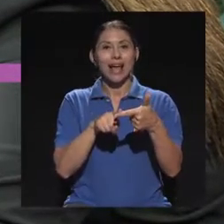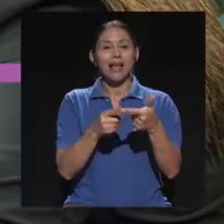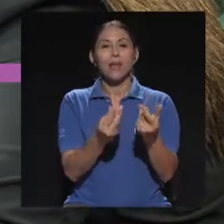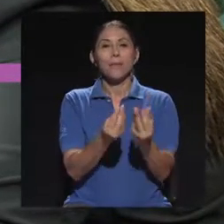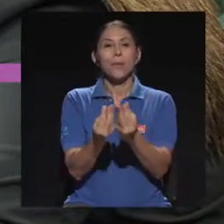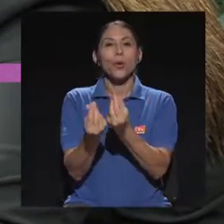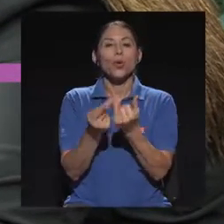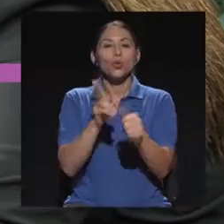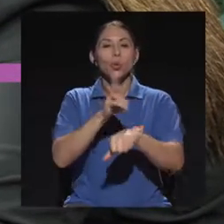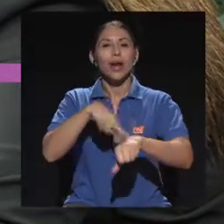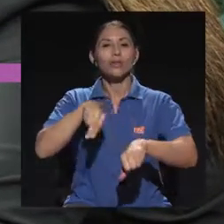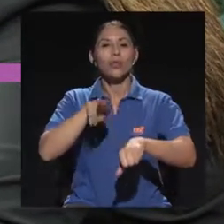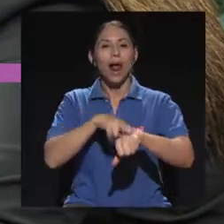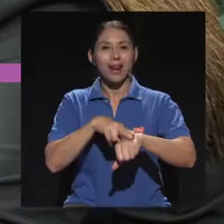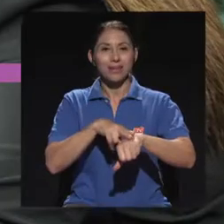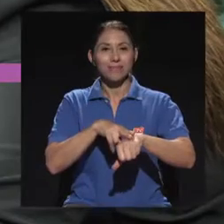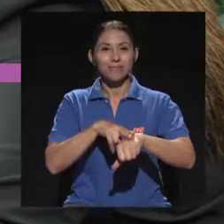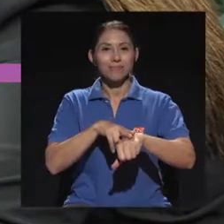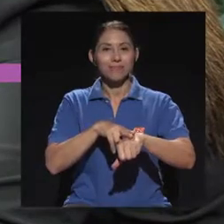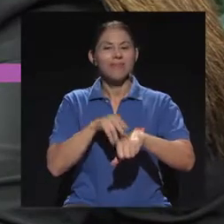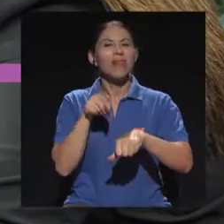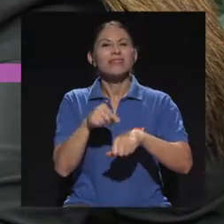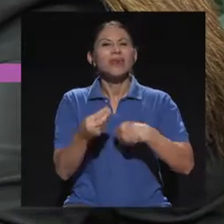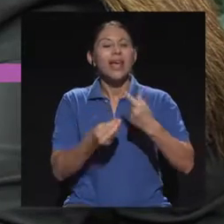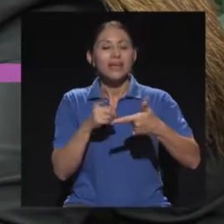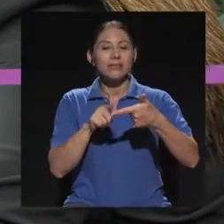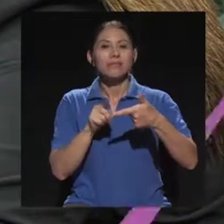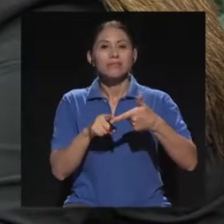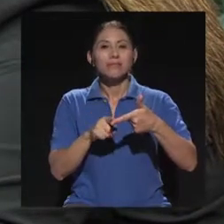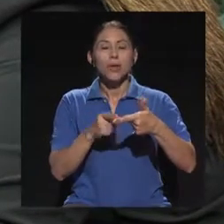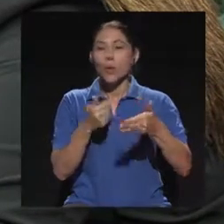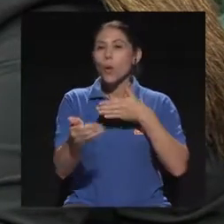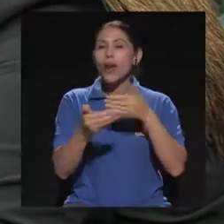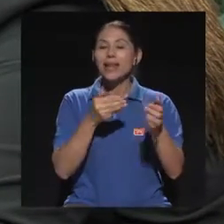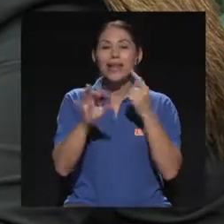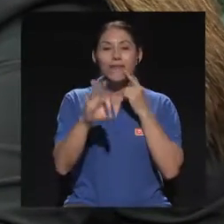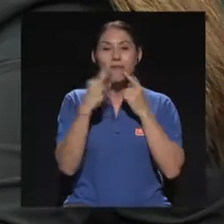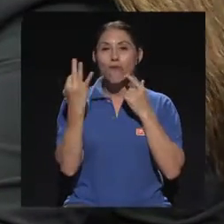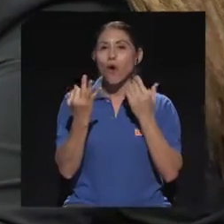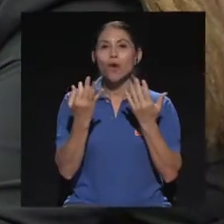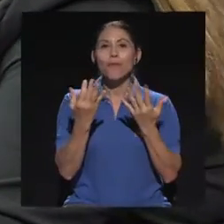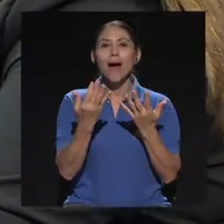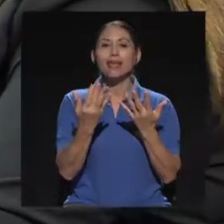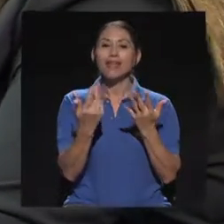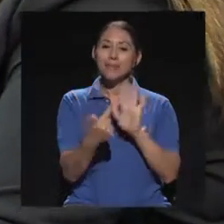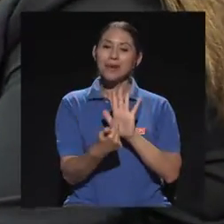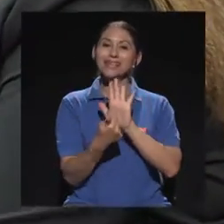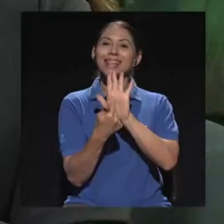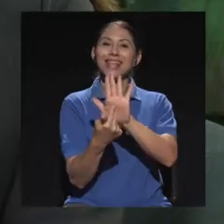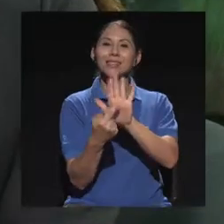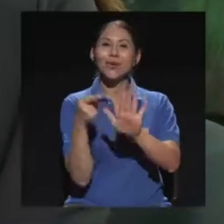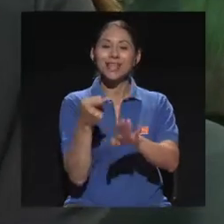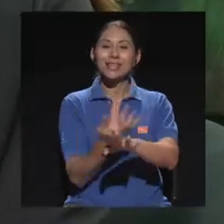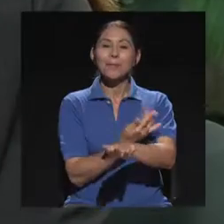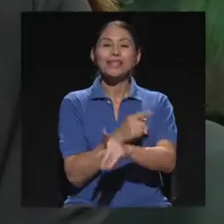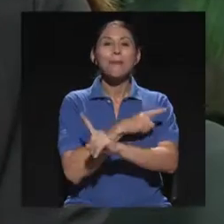cualquier parte de, o cualquier forma de presentación farmacéutica, entonces yo puedo tener